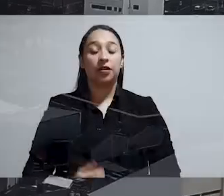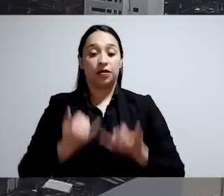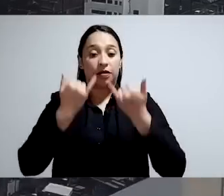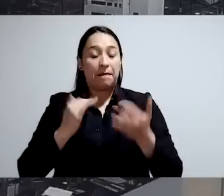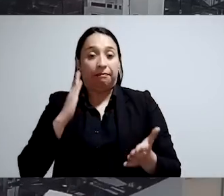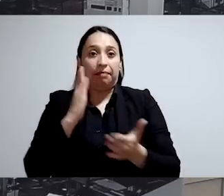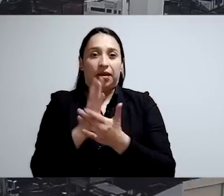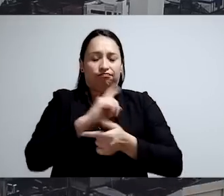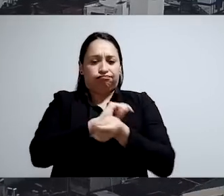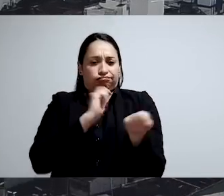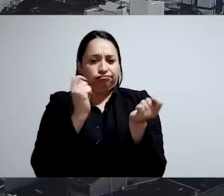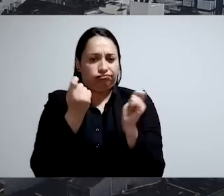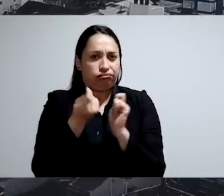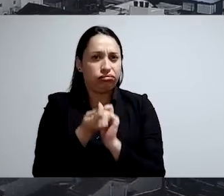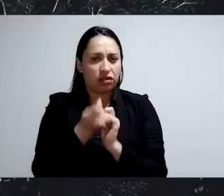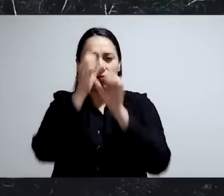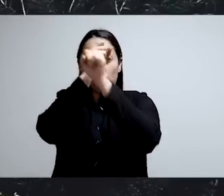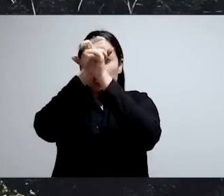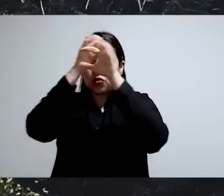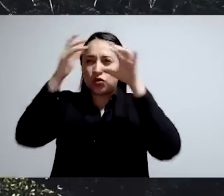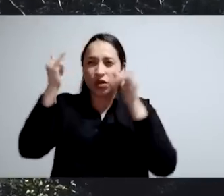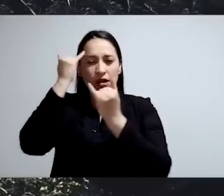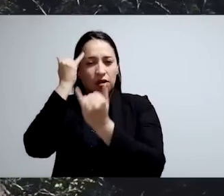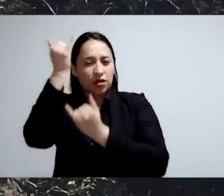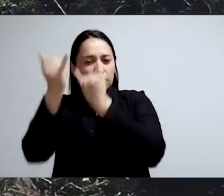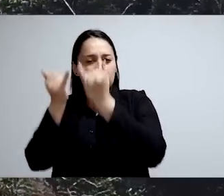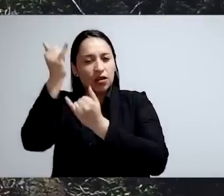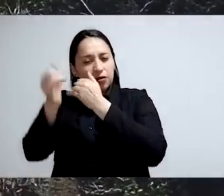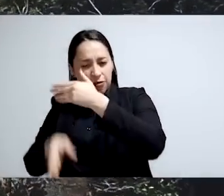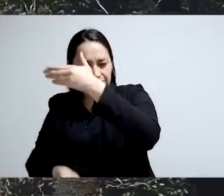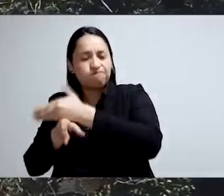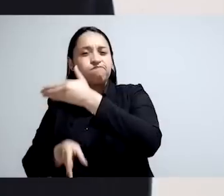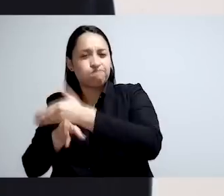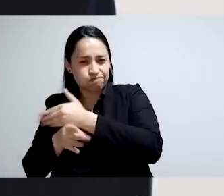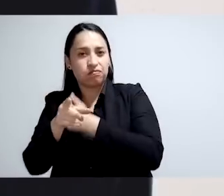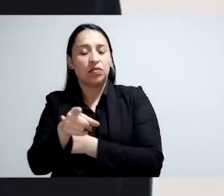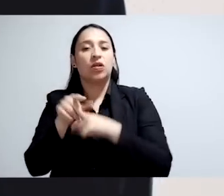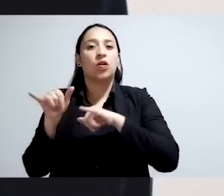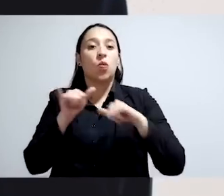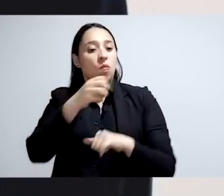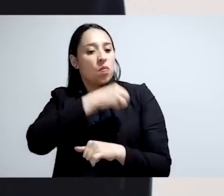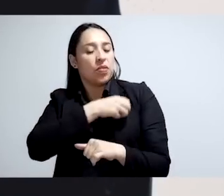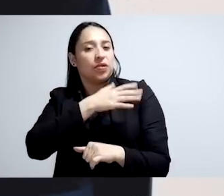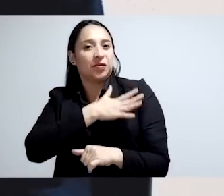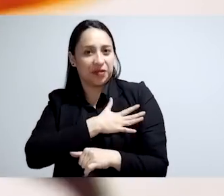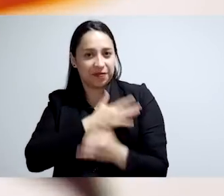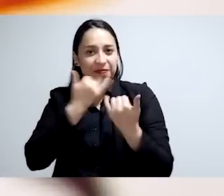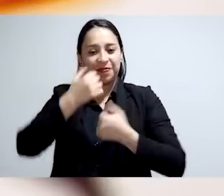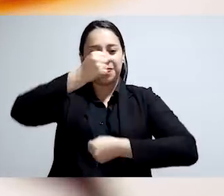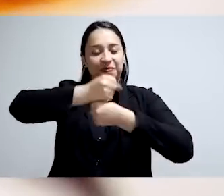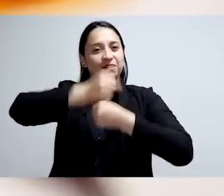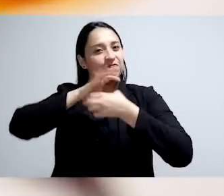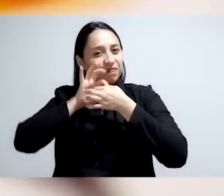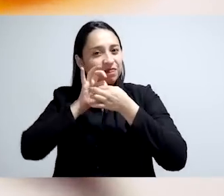En esta nueva realidad no podemos parar de soñar ni de emprender. Se trata de una valiosa